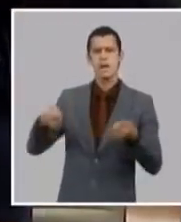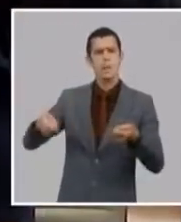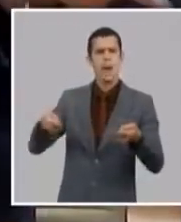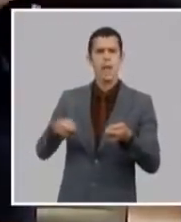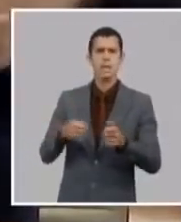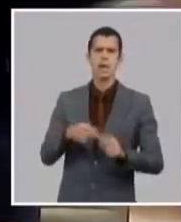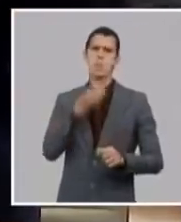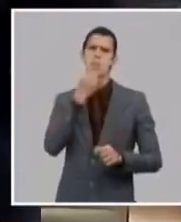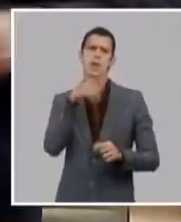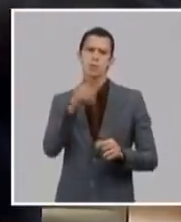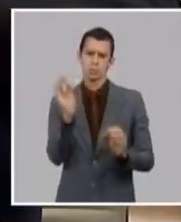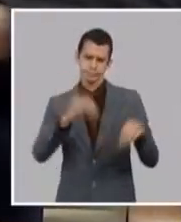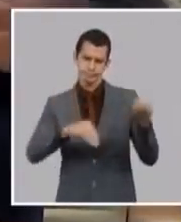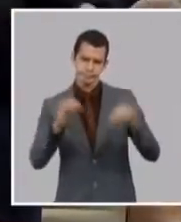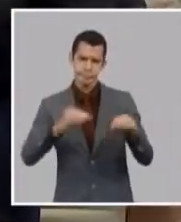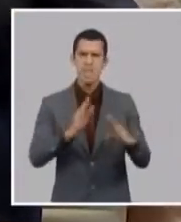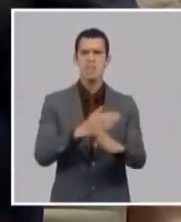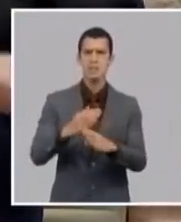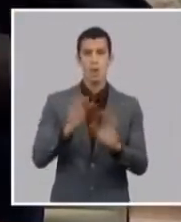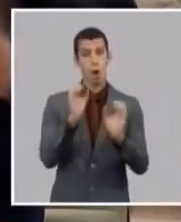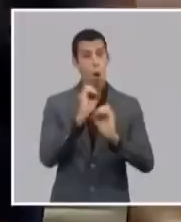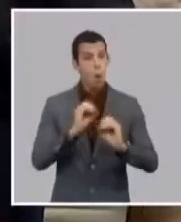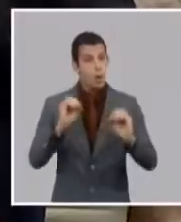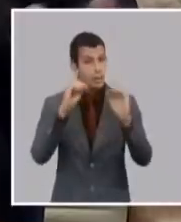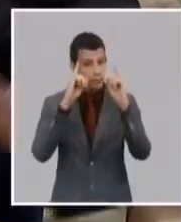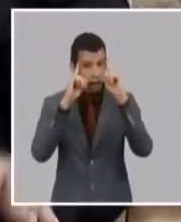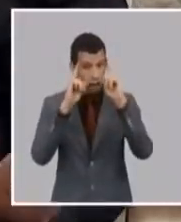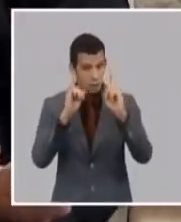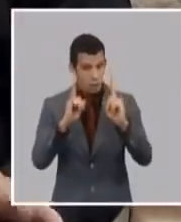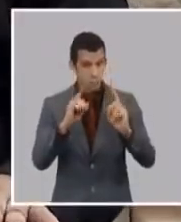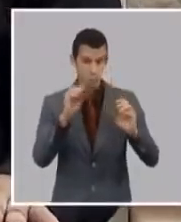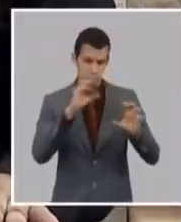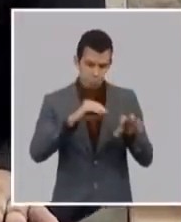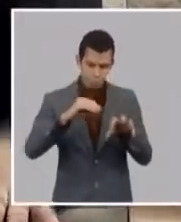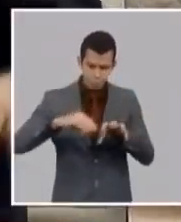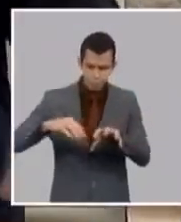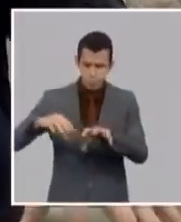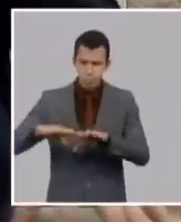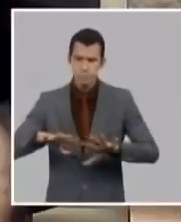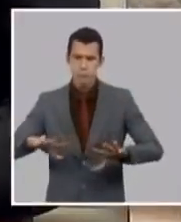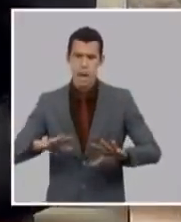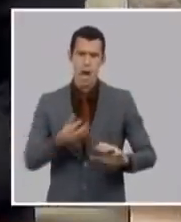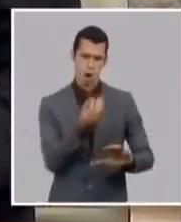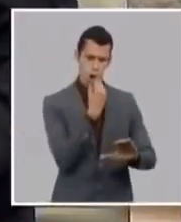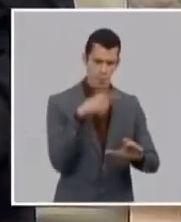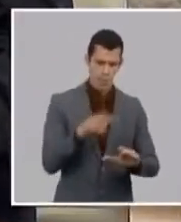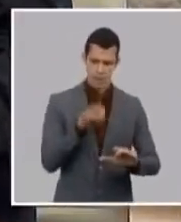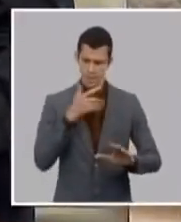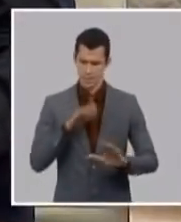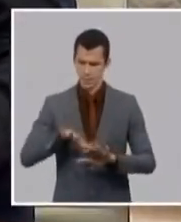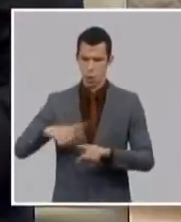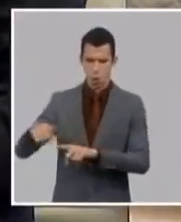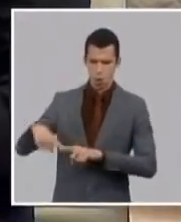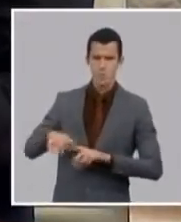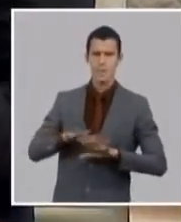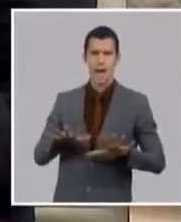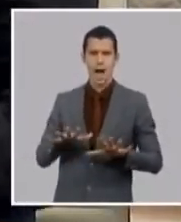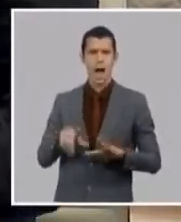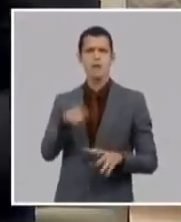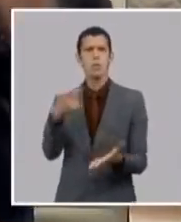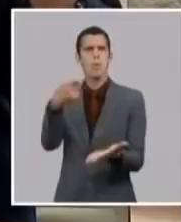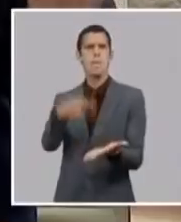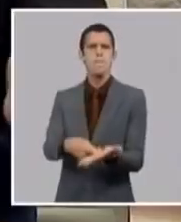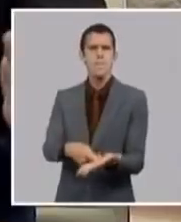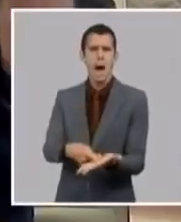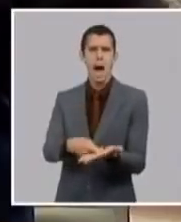llena de medicina de comida y de aseo y no paga ningún impuesto pero si queríamos aclarar eso que esa